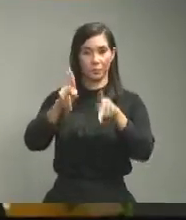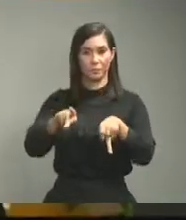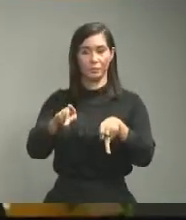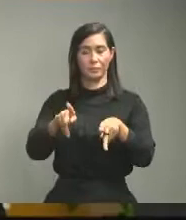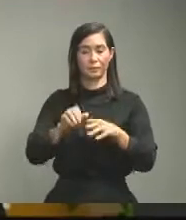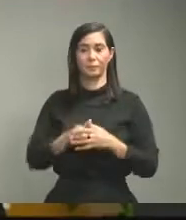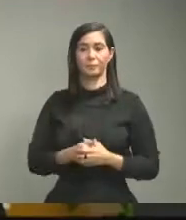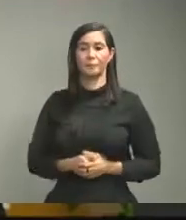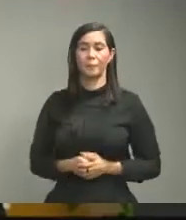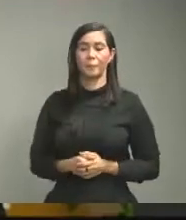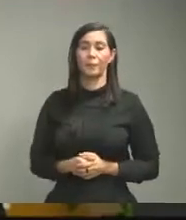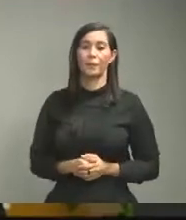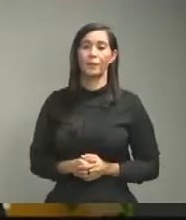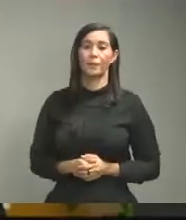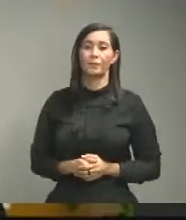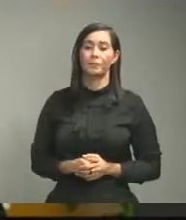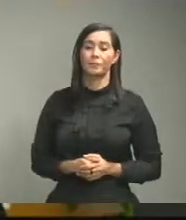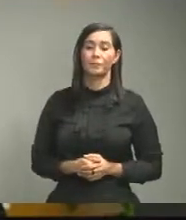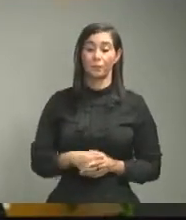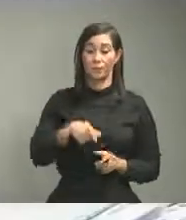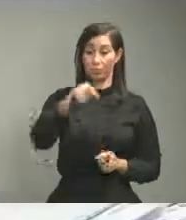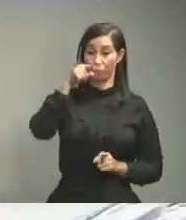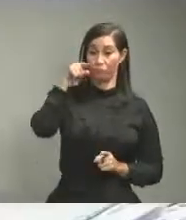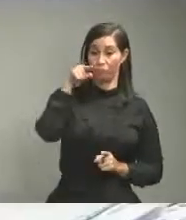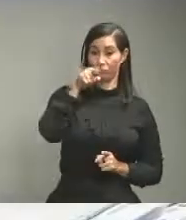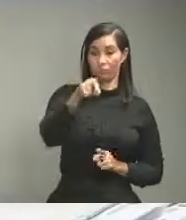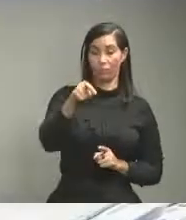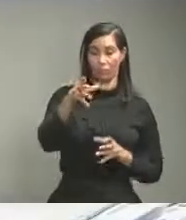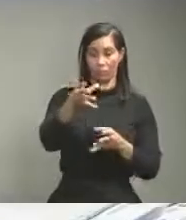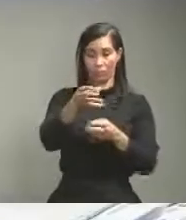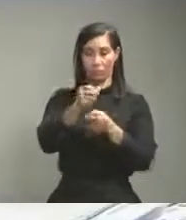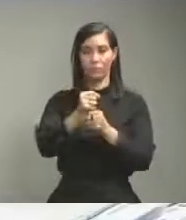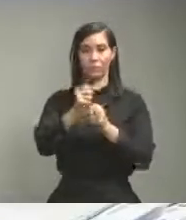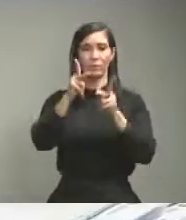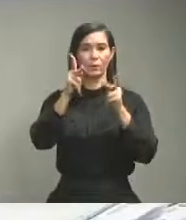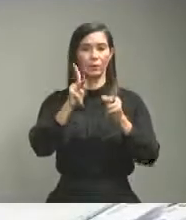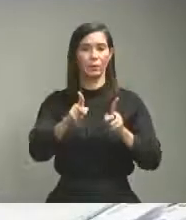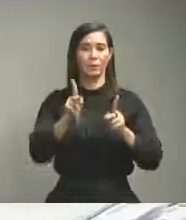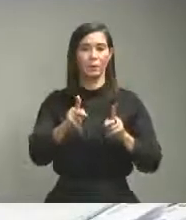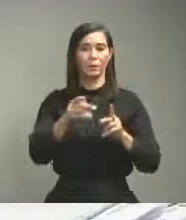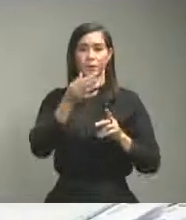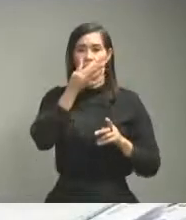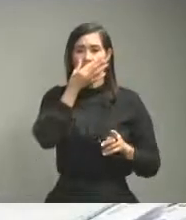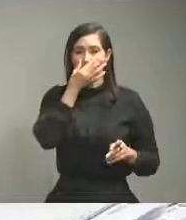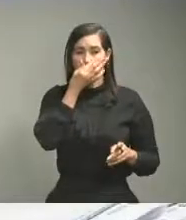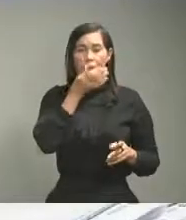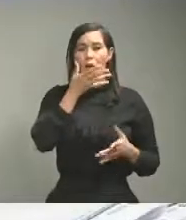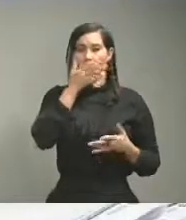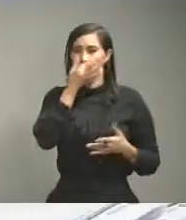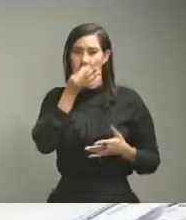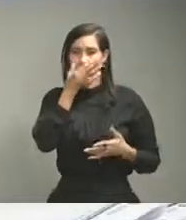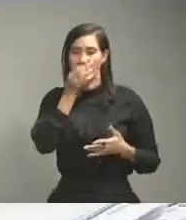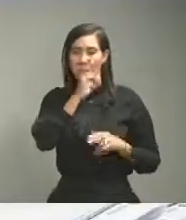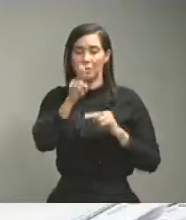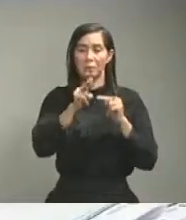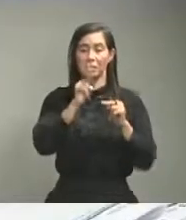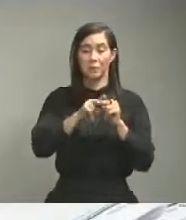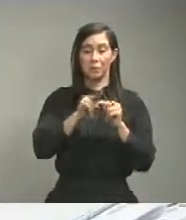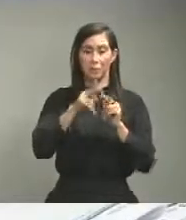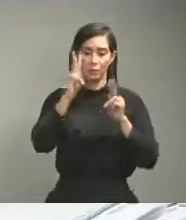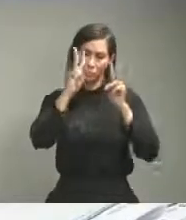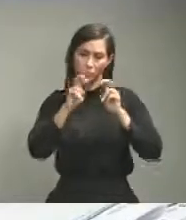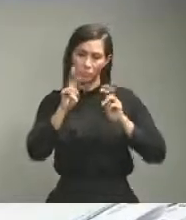si usted coge a una persona bajo la voluntad de que una gripe que tiene y no reúne los